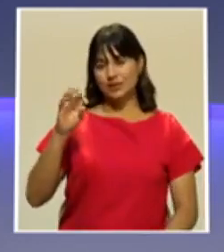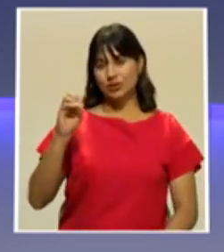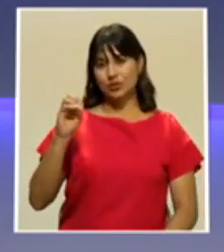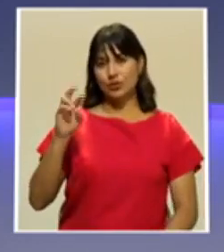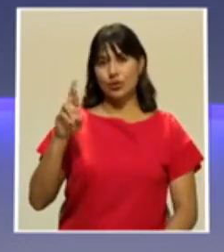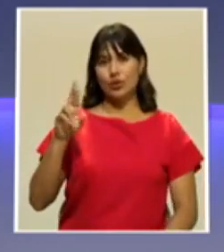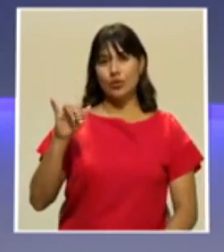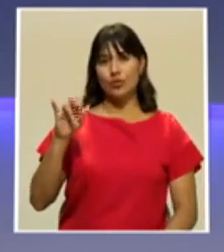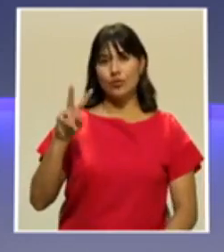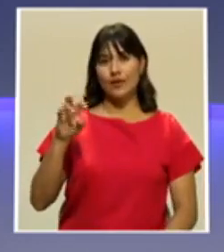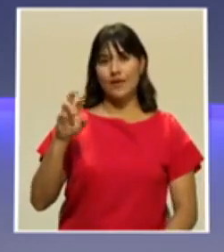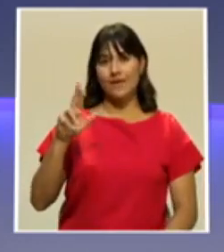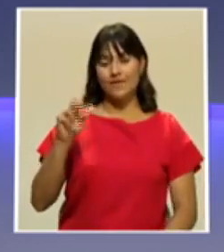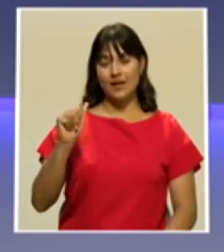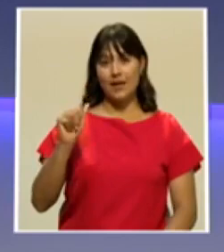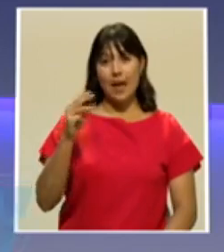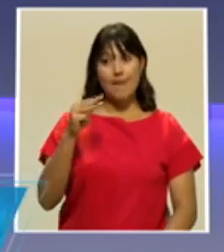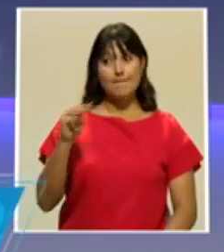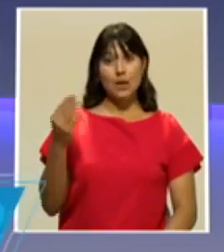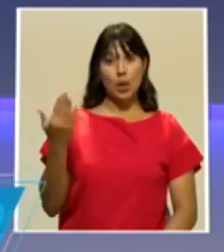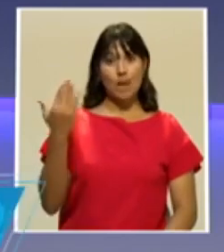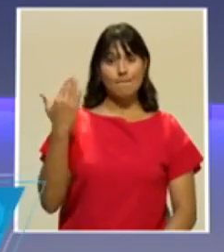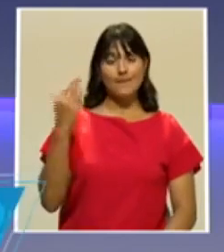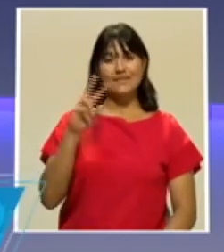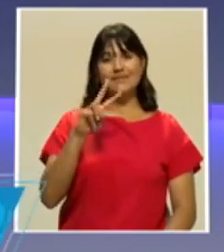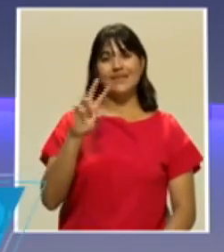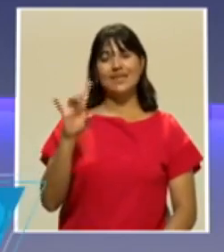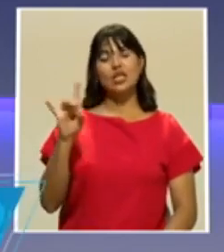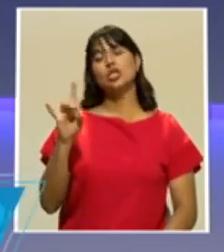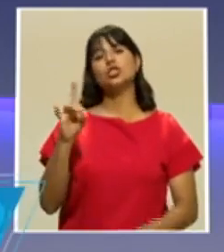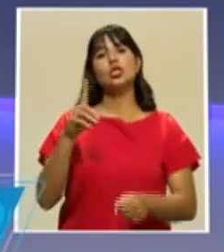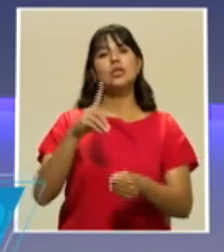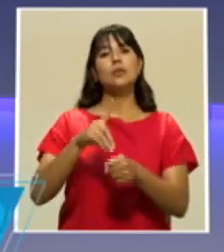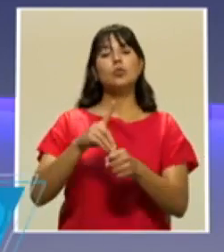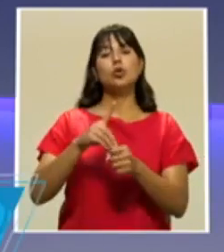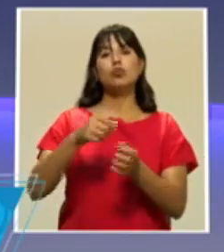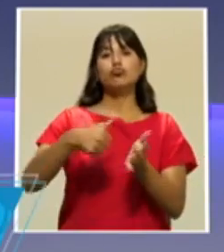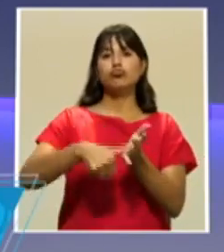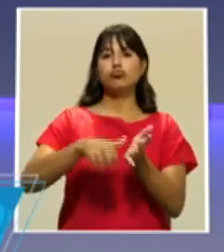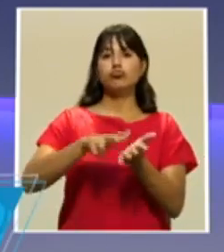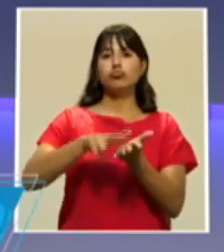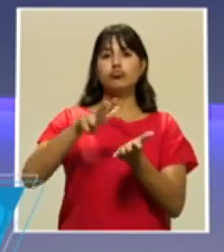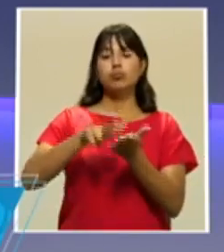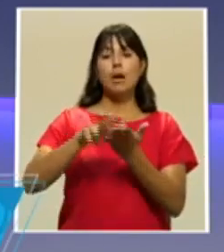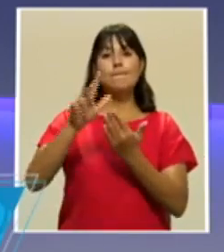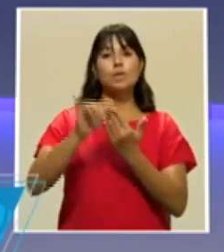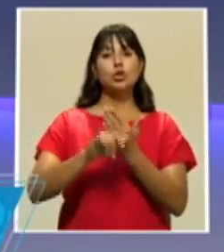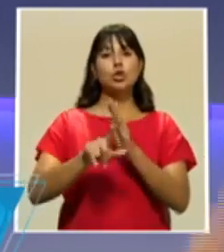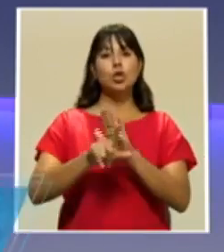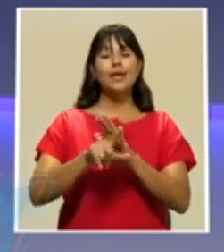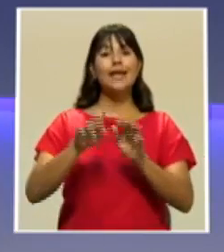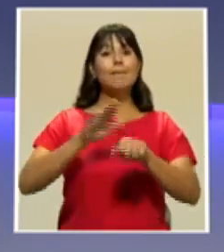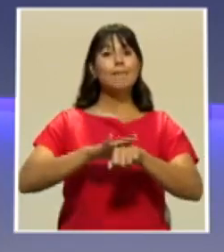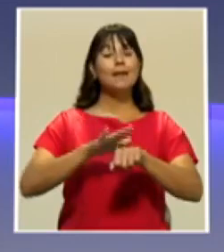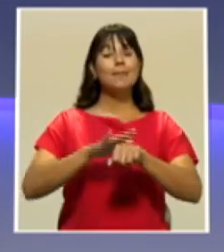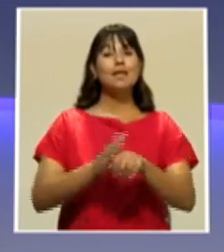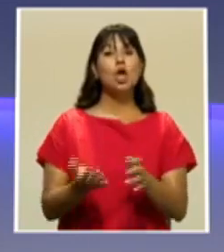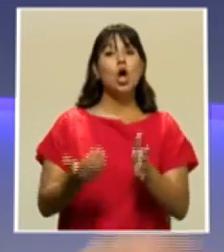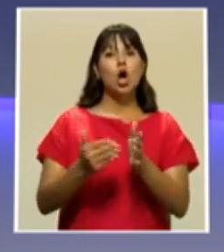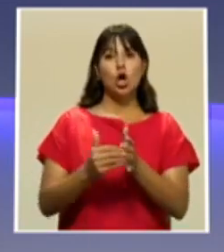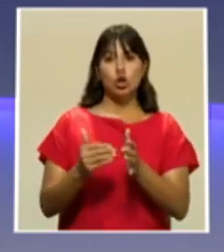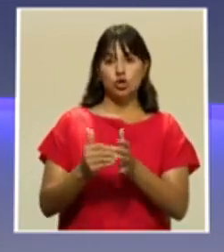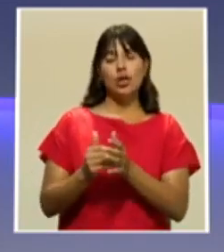de ley que reactiva la